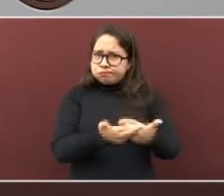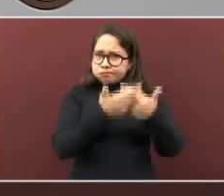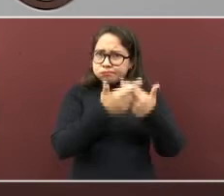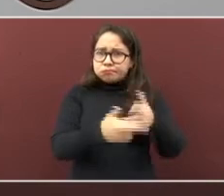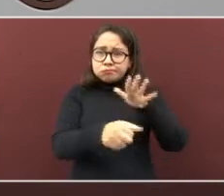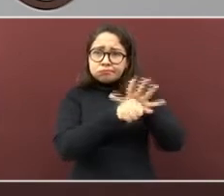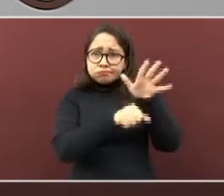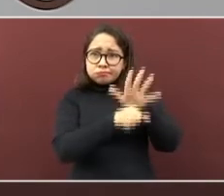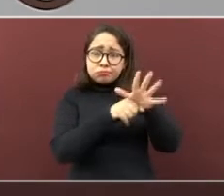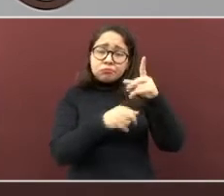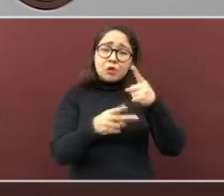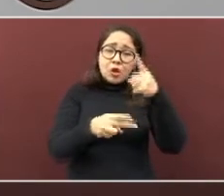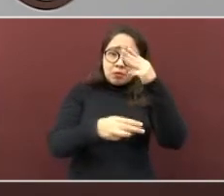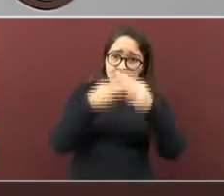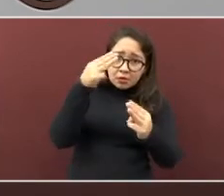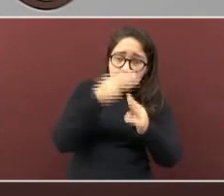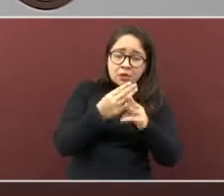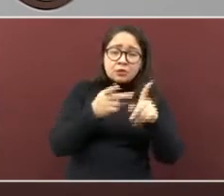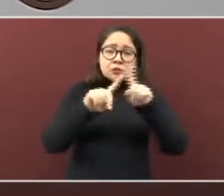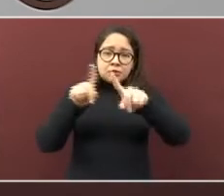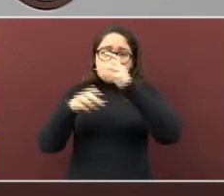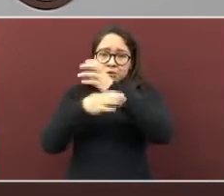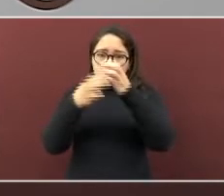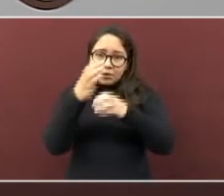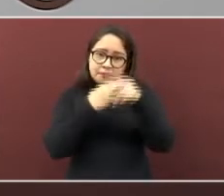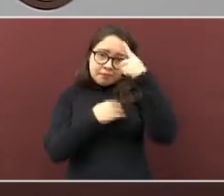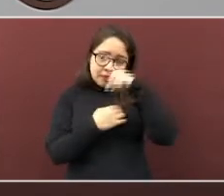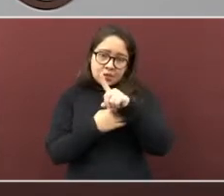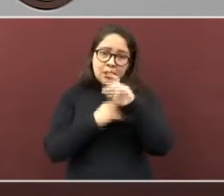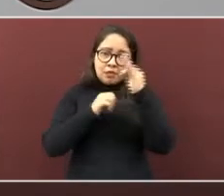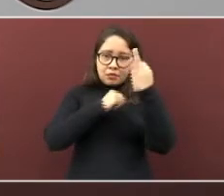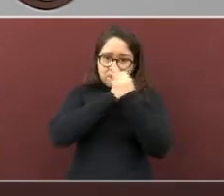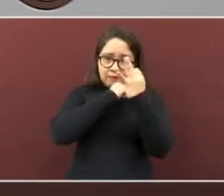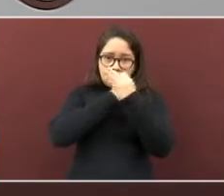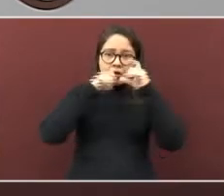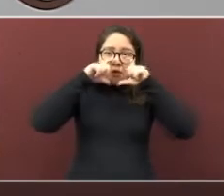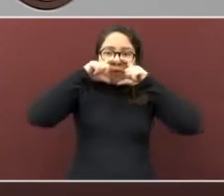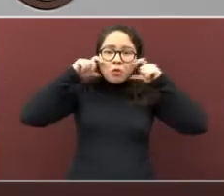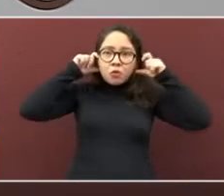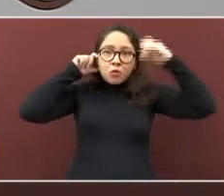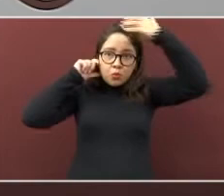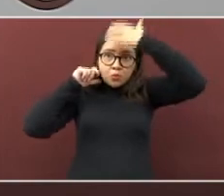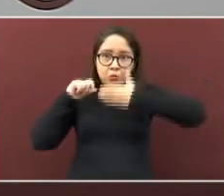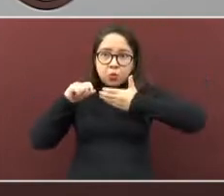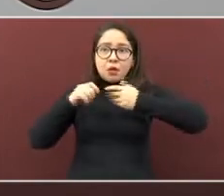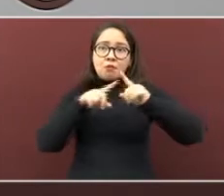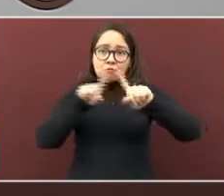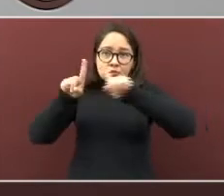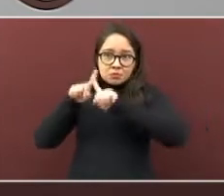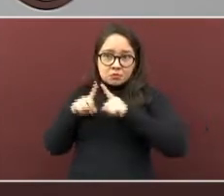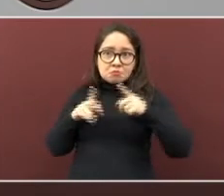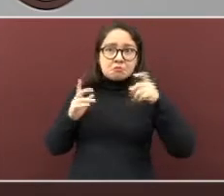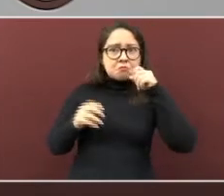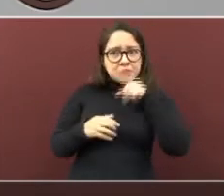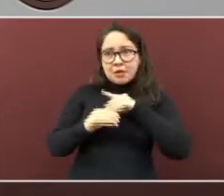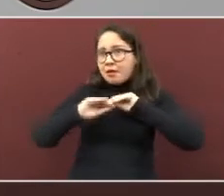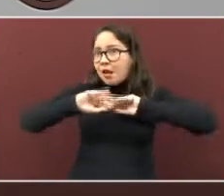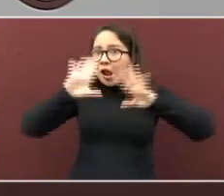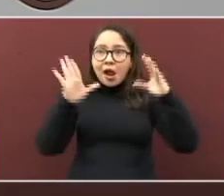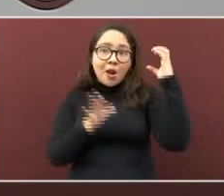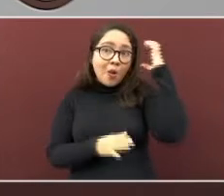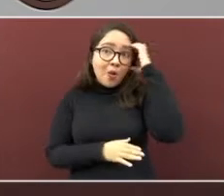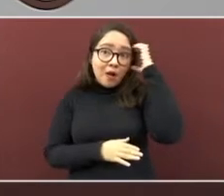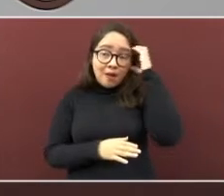insumos, de equipos de protección y personal, y por supuesto, también camas.